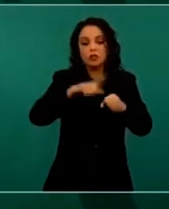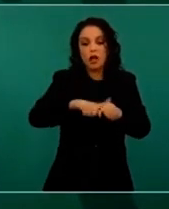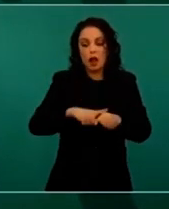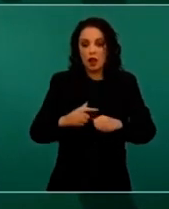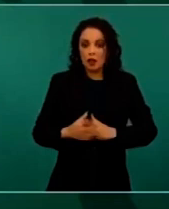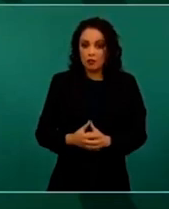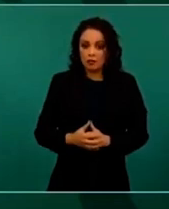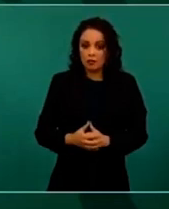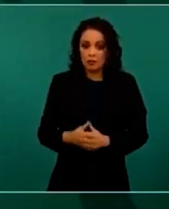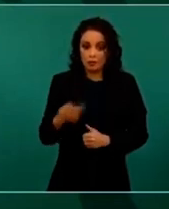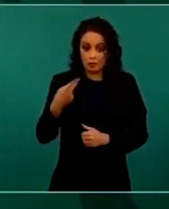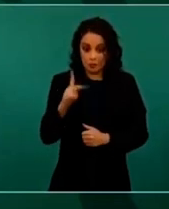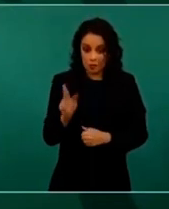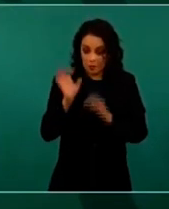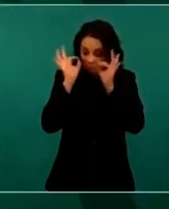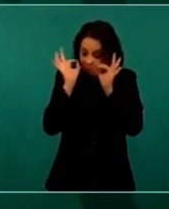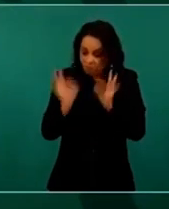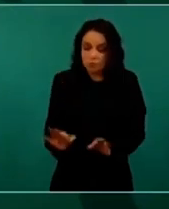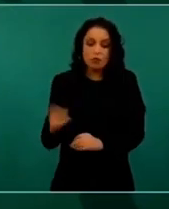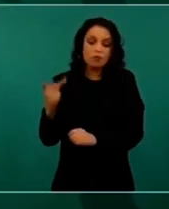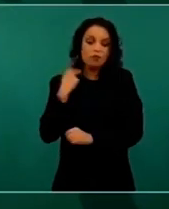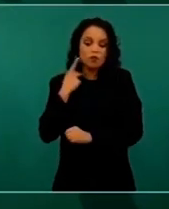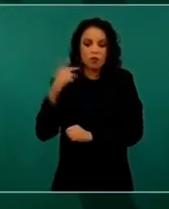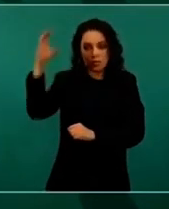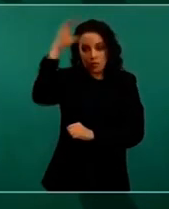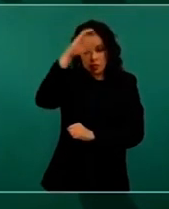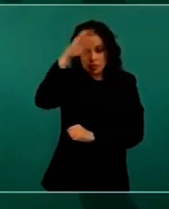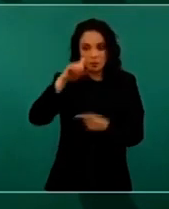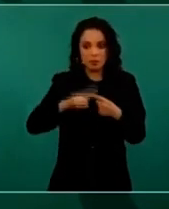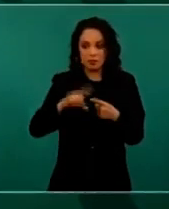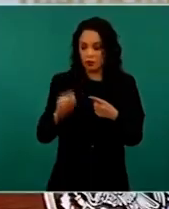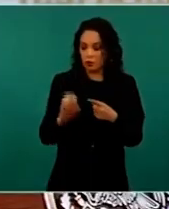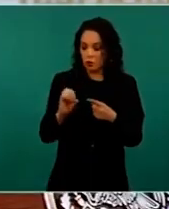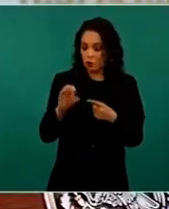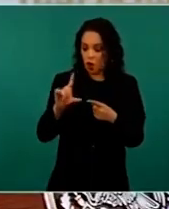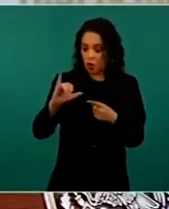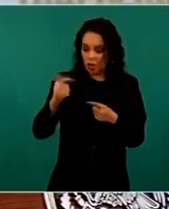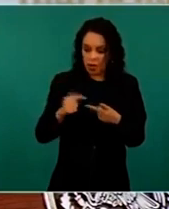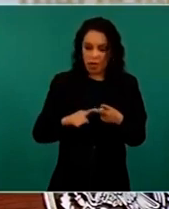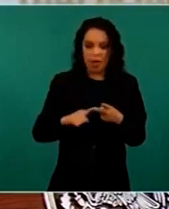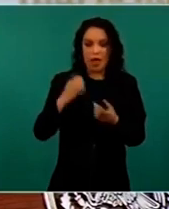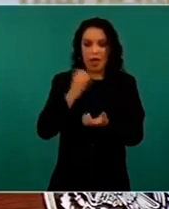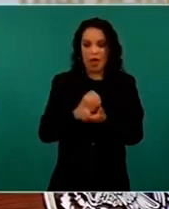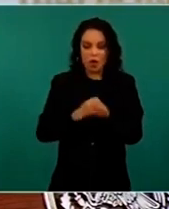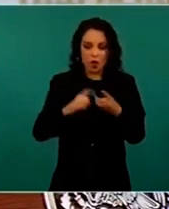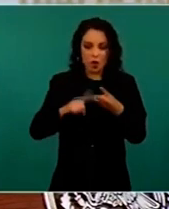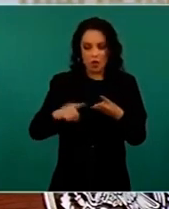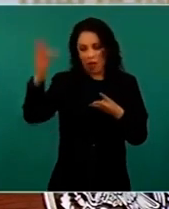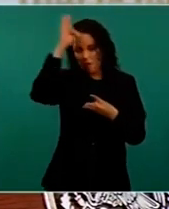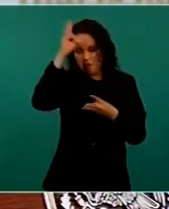Pero ciencia política, sociología, economía, filosofía,